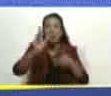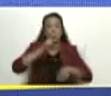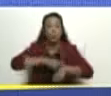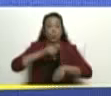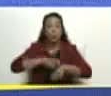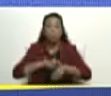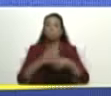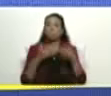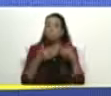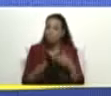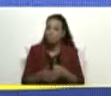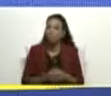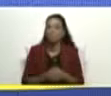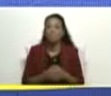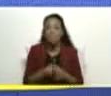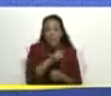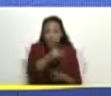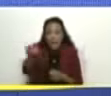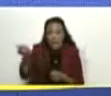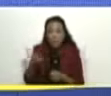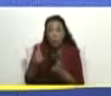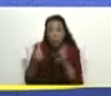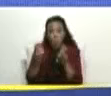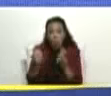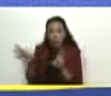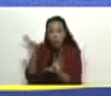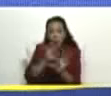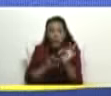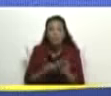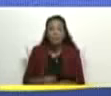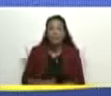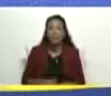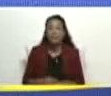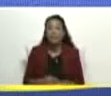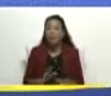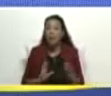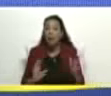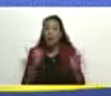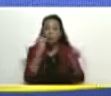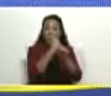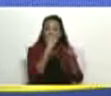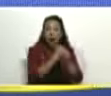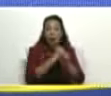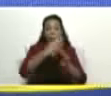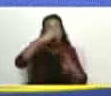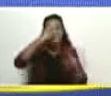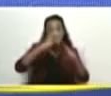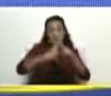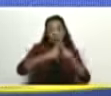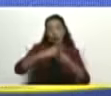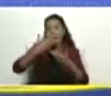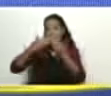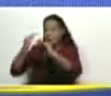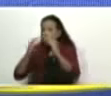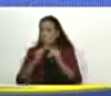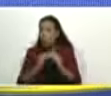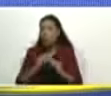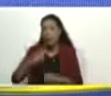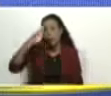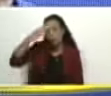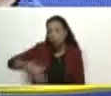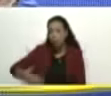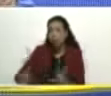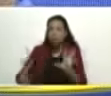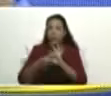1x10 del buen gobierno y de las bricomiles. Es el plan 95. Subir